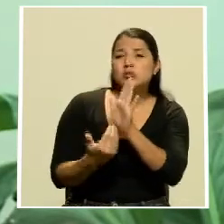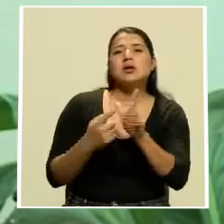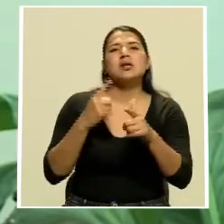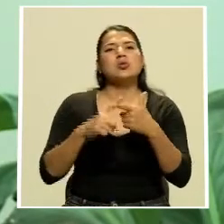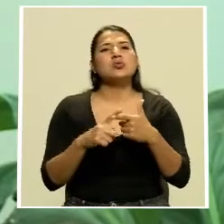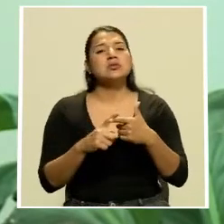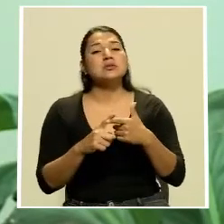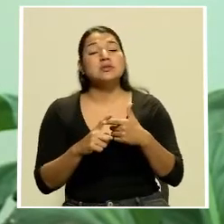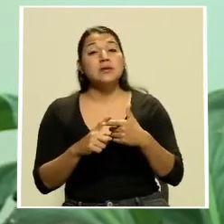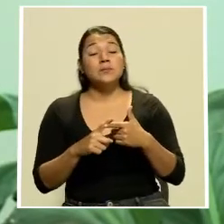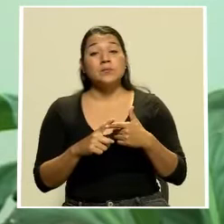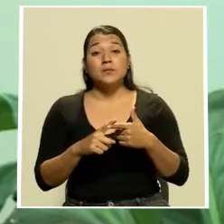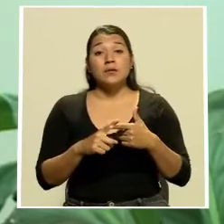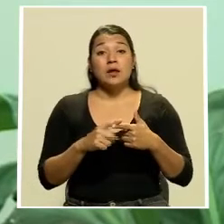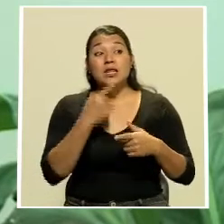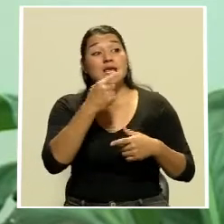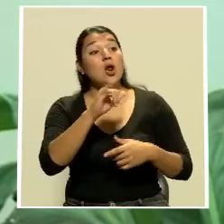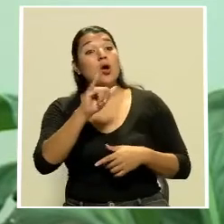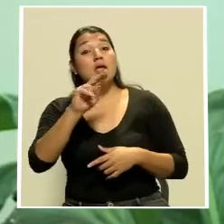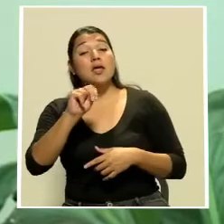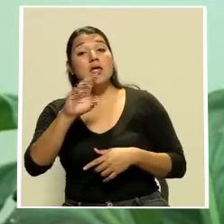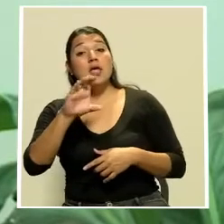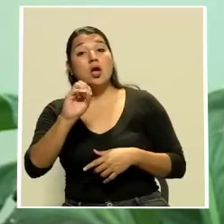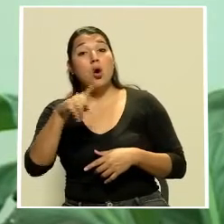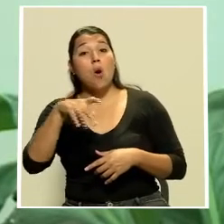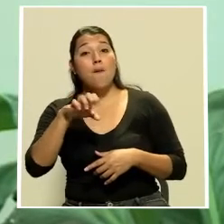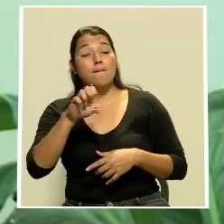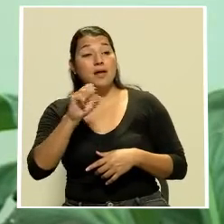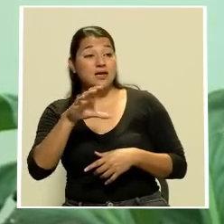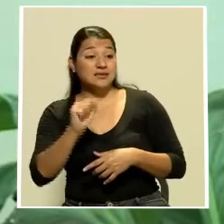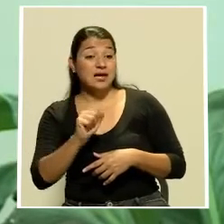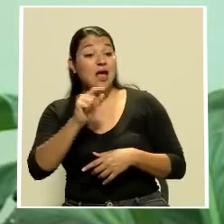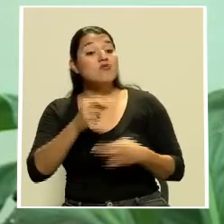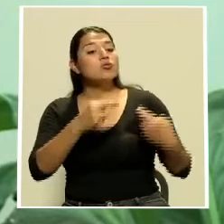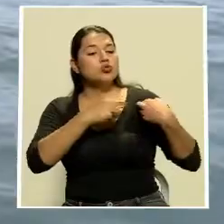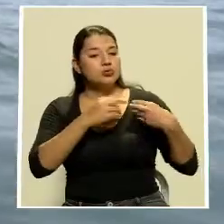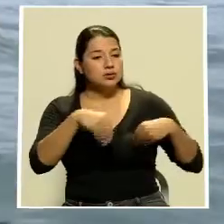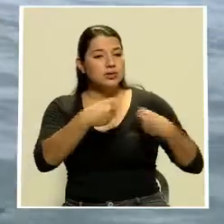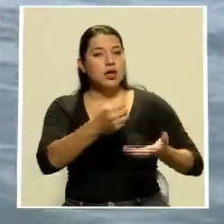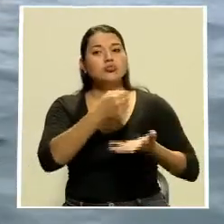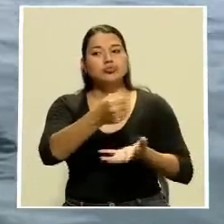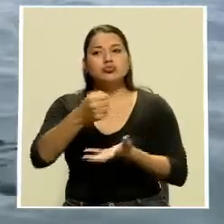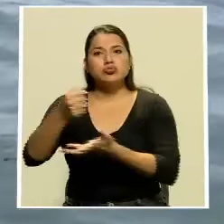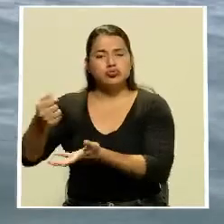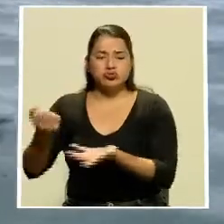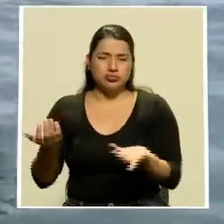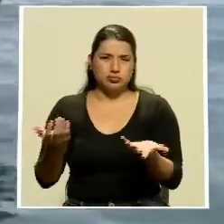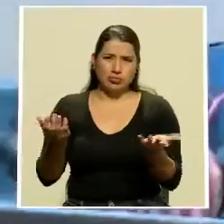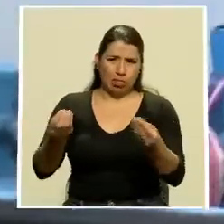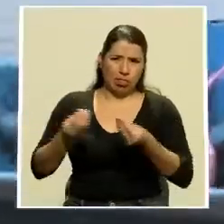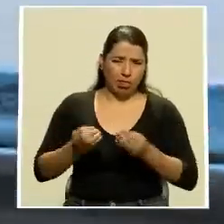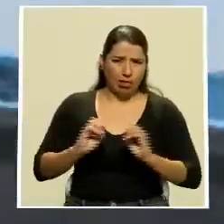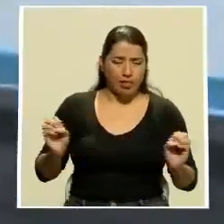copesca, para que en copesca fuera el que se encargara de darle el alimento al pescador y nosotros, al no ser permisarios, nos dejan por fuera. Son cinco las